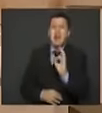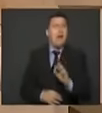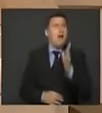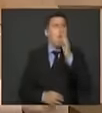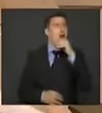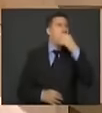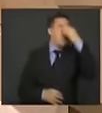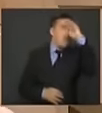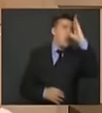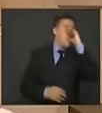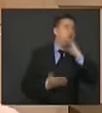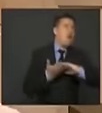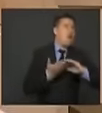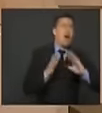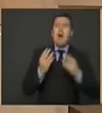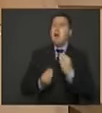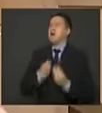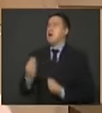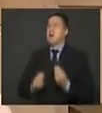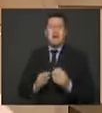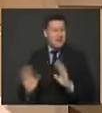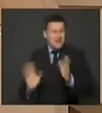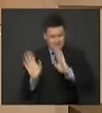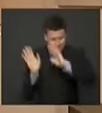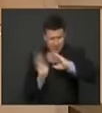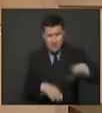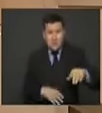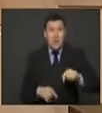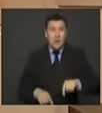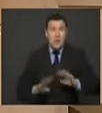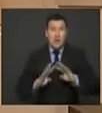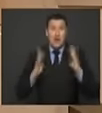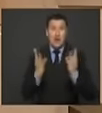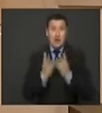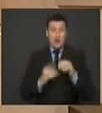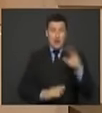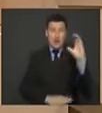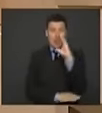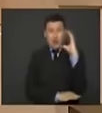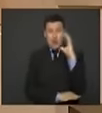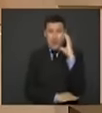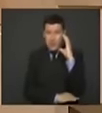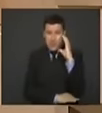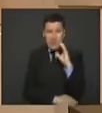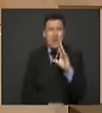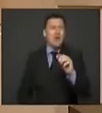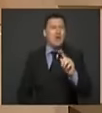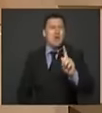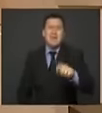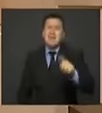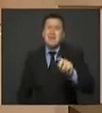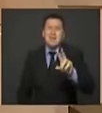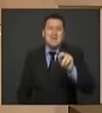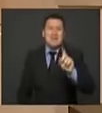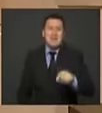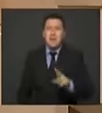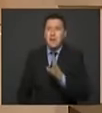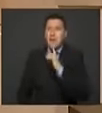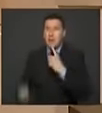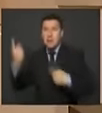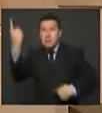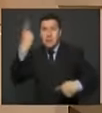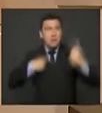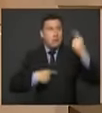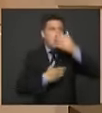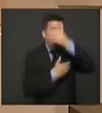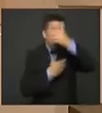se ha terminado La Habana no sabemos qué hacer el Congreso de Colombia no necesita que nadie ni de